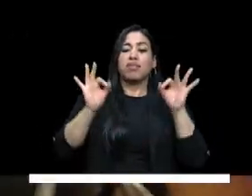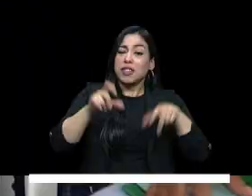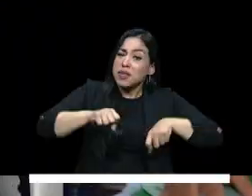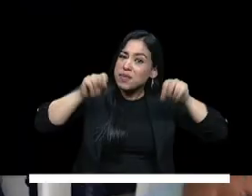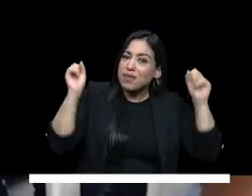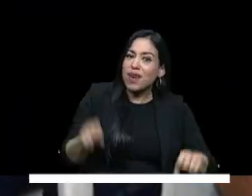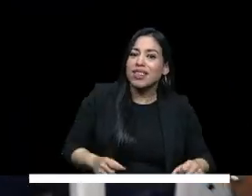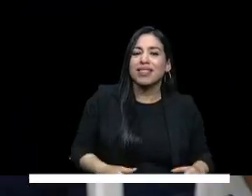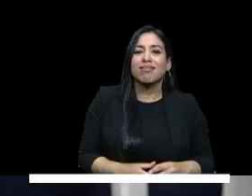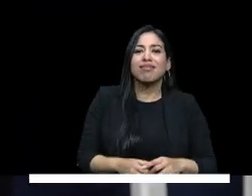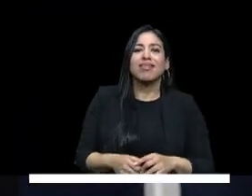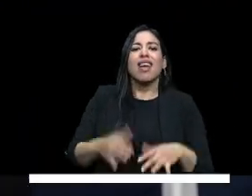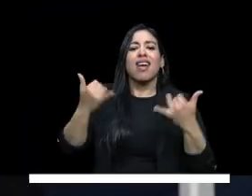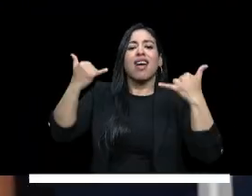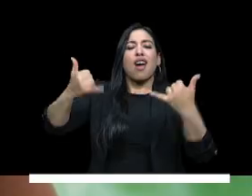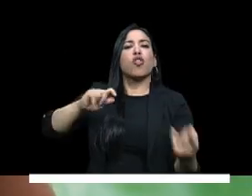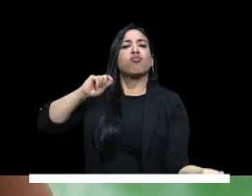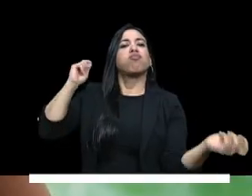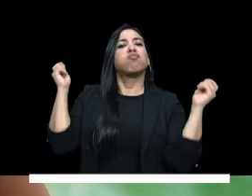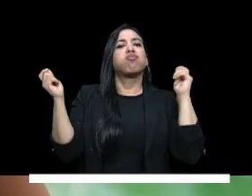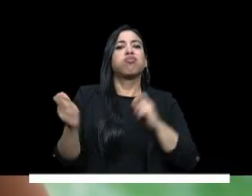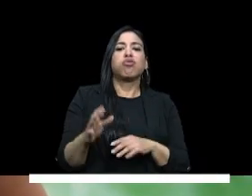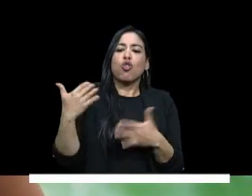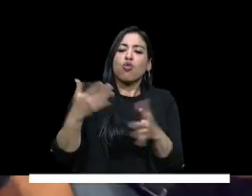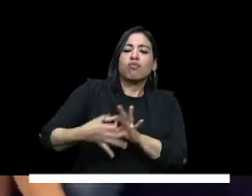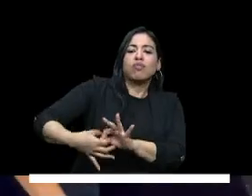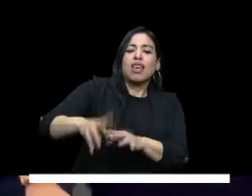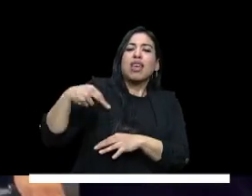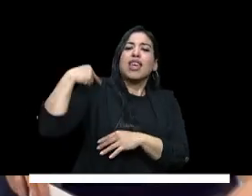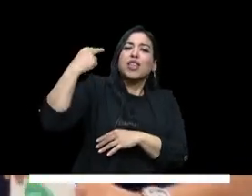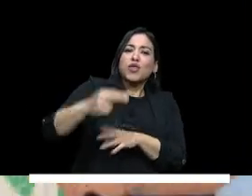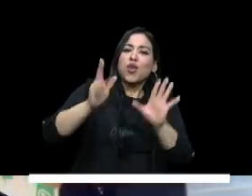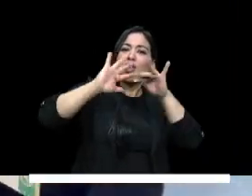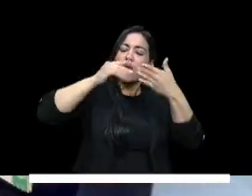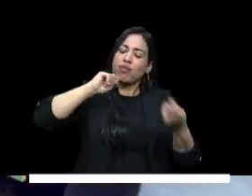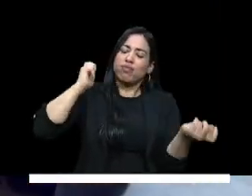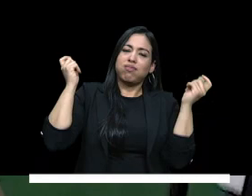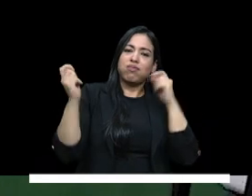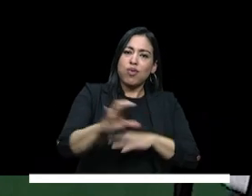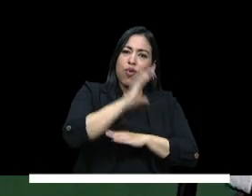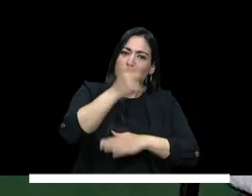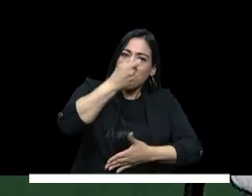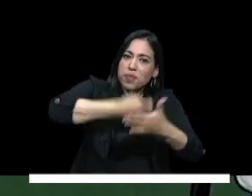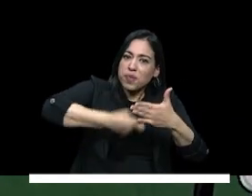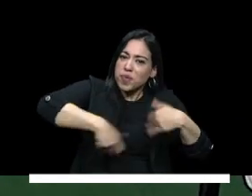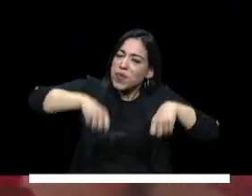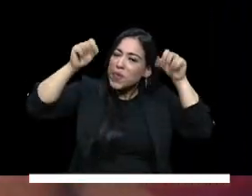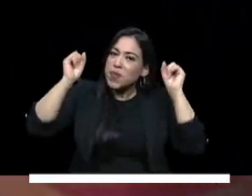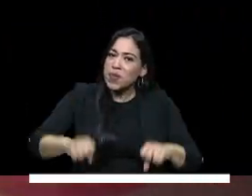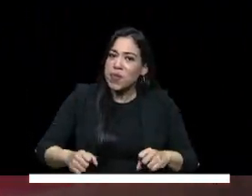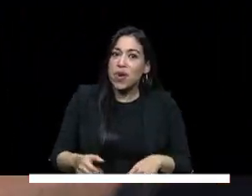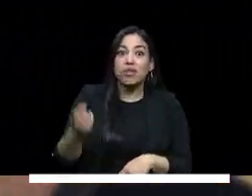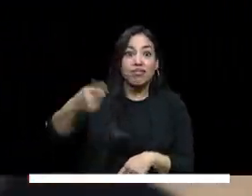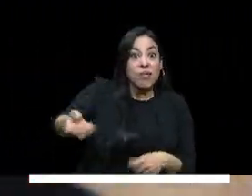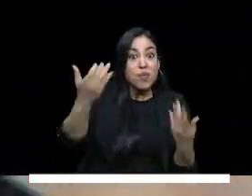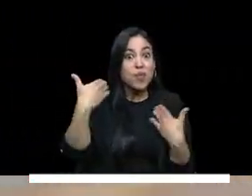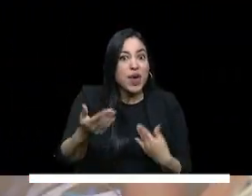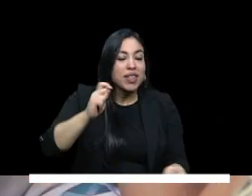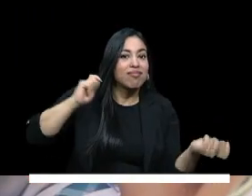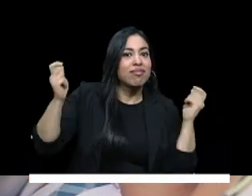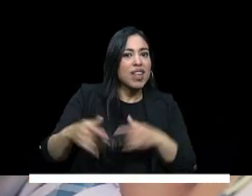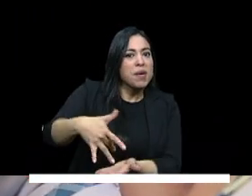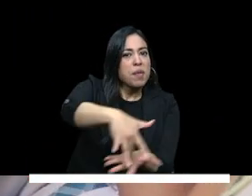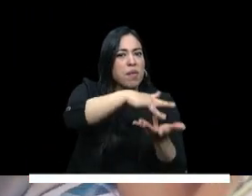es el momento de reescribir juntos la historia de la educación en Colombia haz parte del cambio